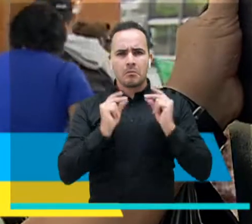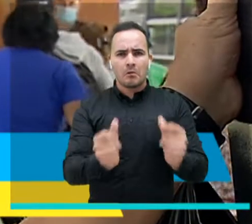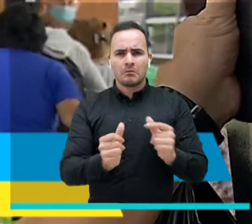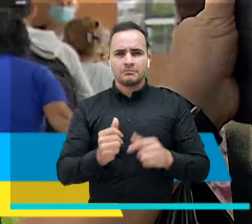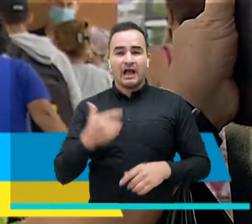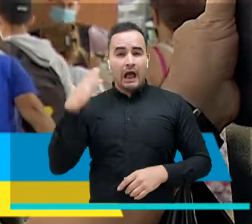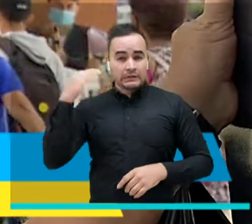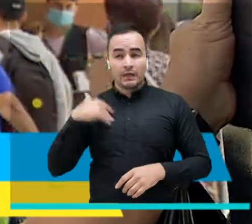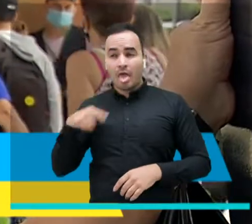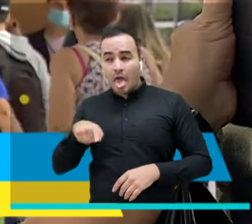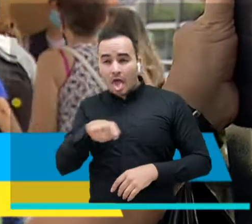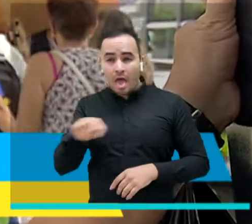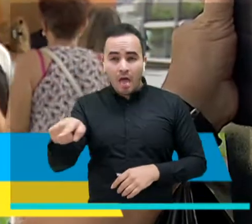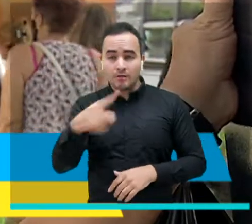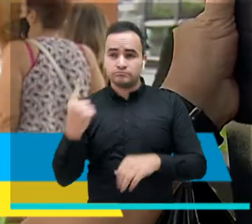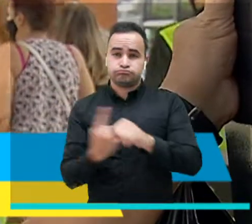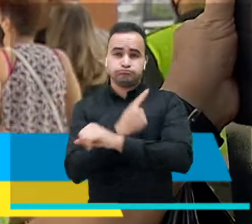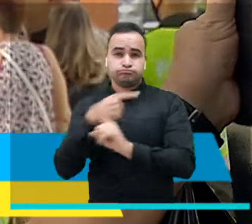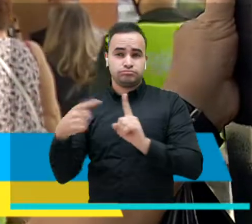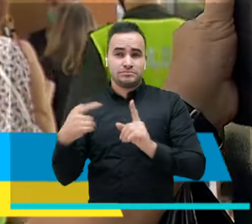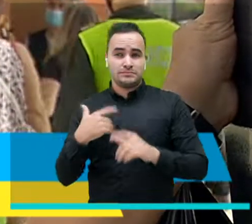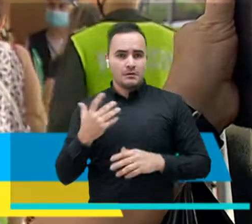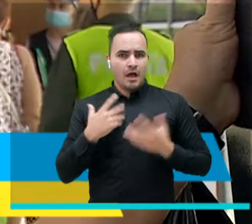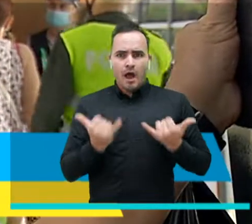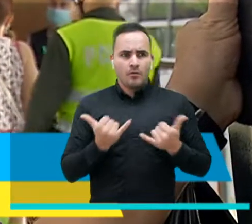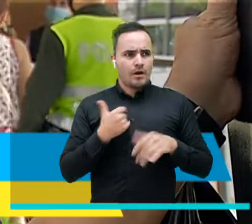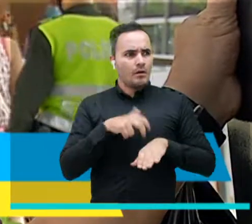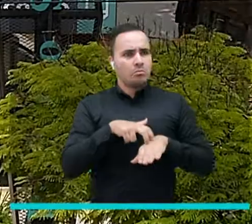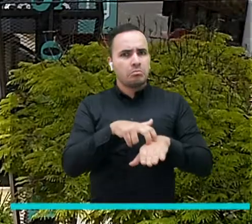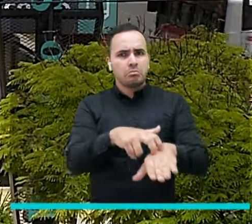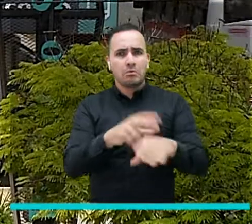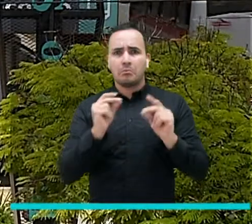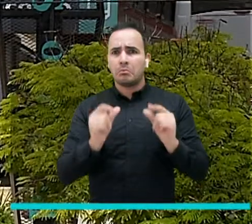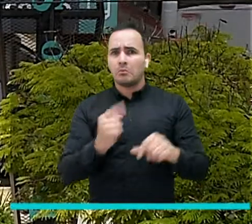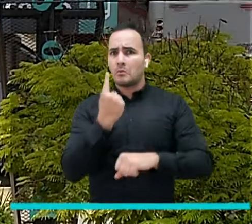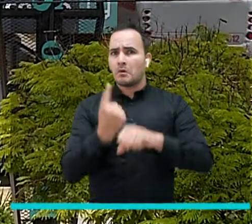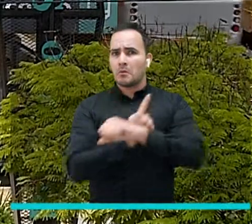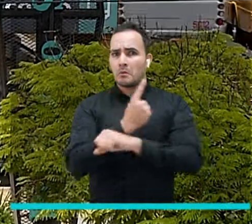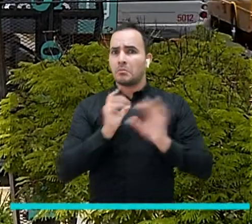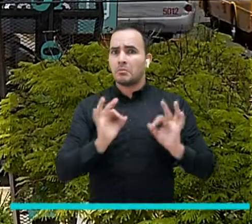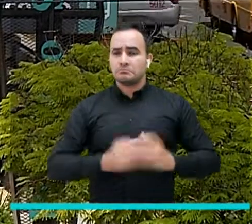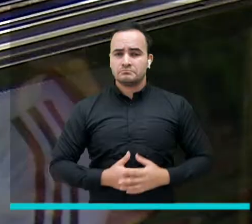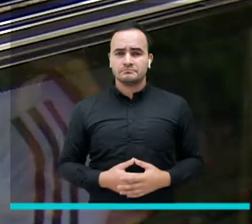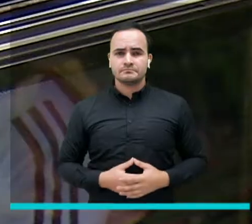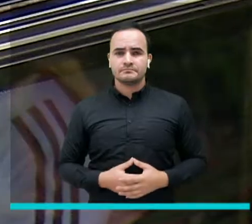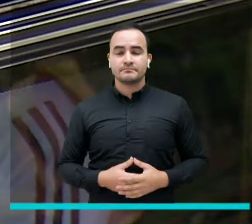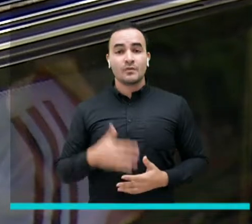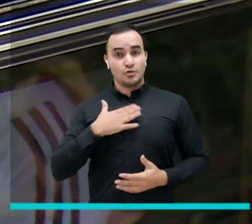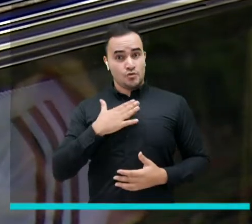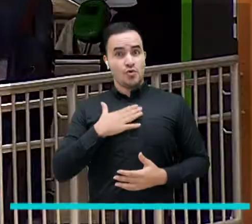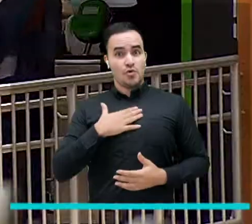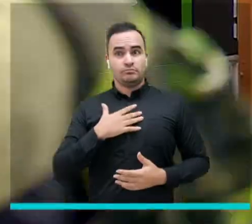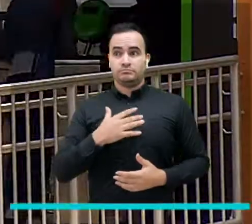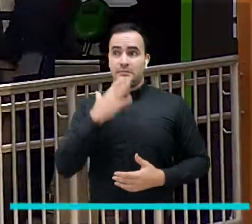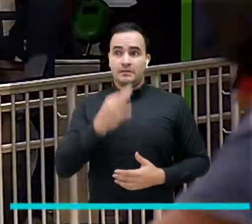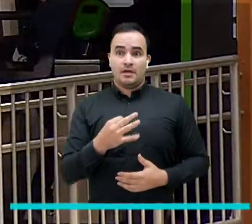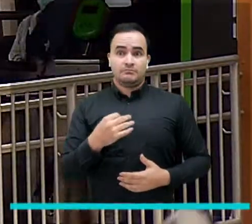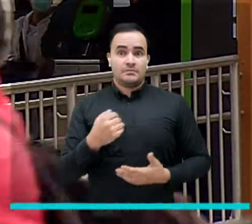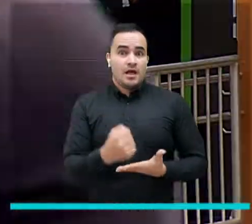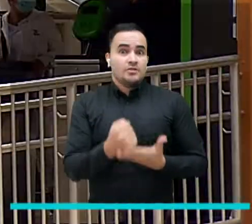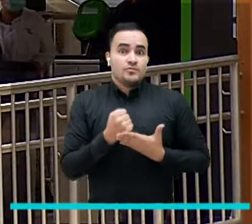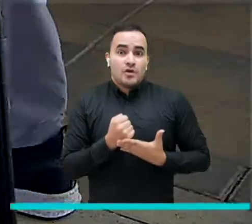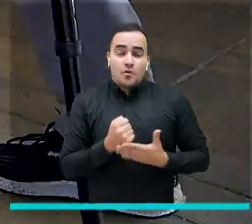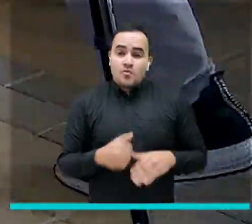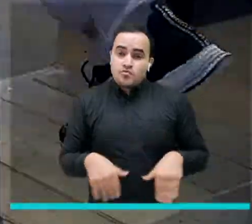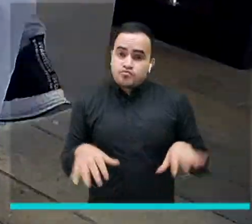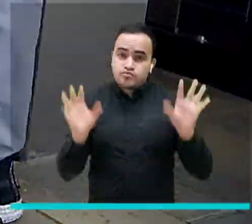demorado por ahí hora y media y ya vamos por ahí una hora en el estado que estoy me sirve mucho porque